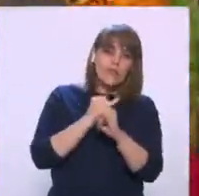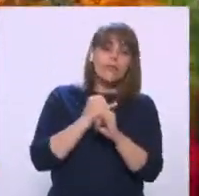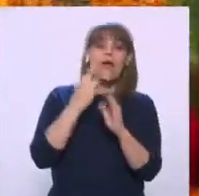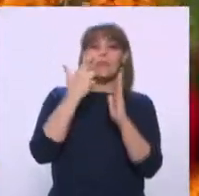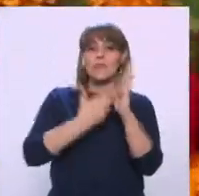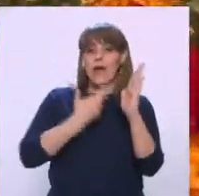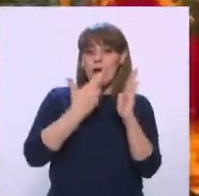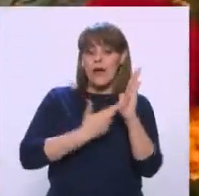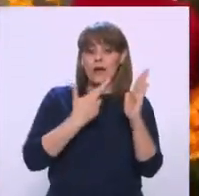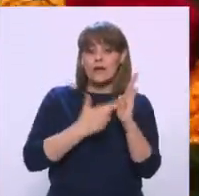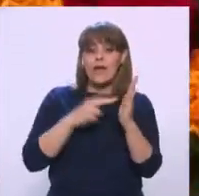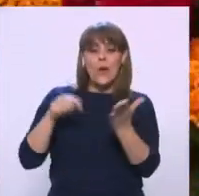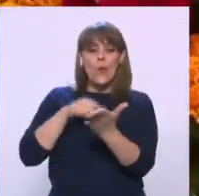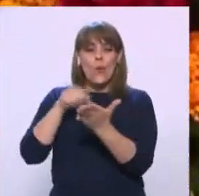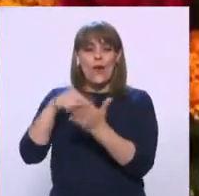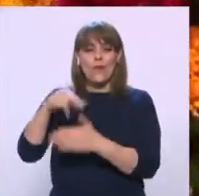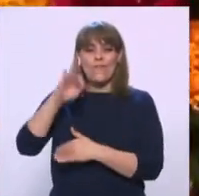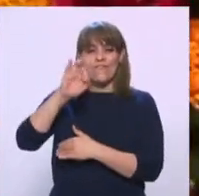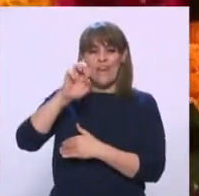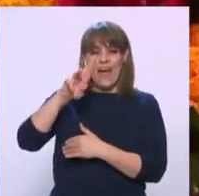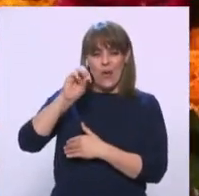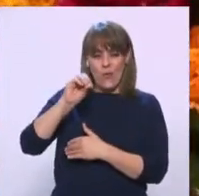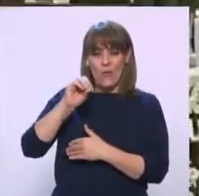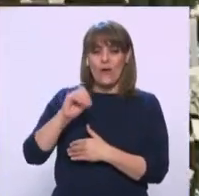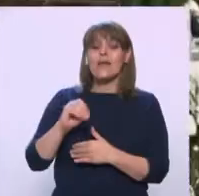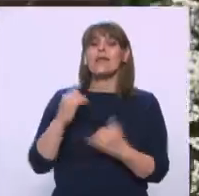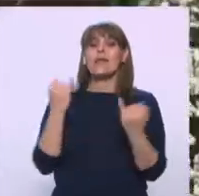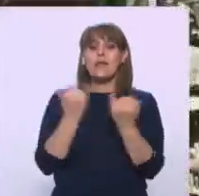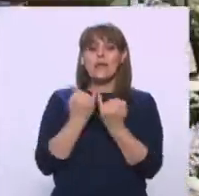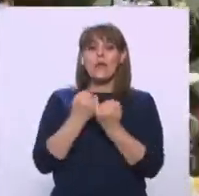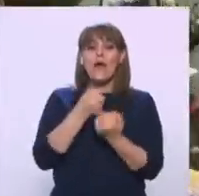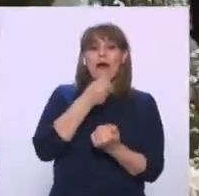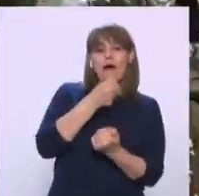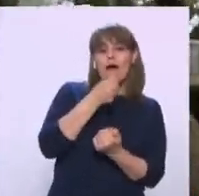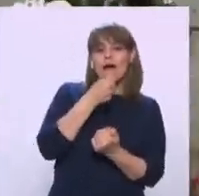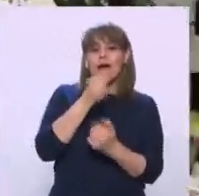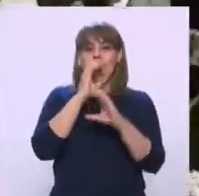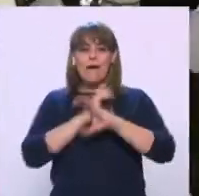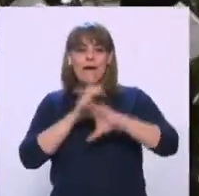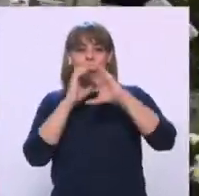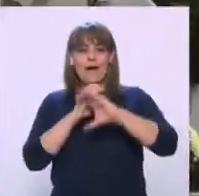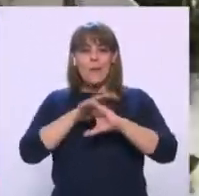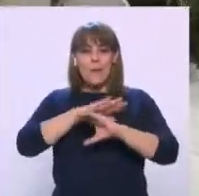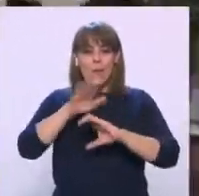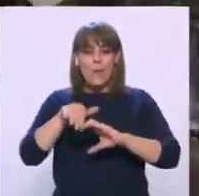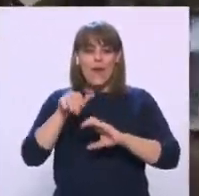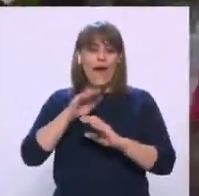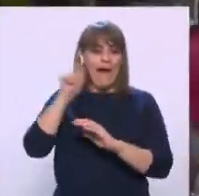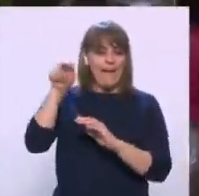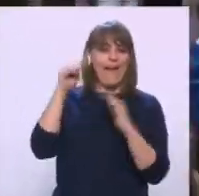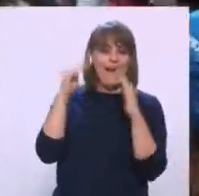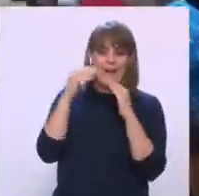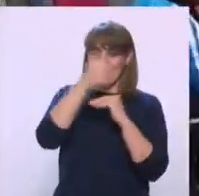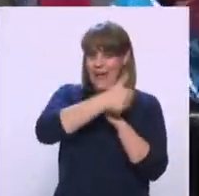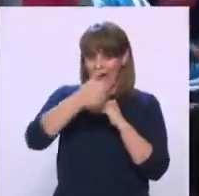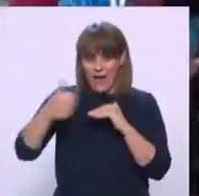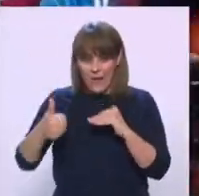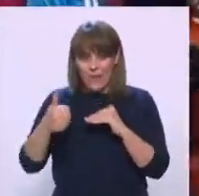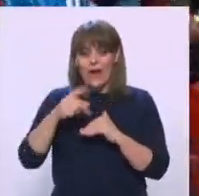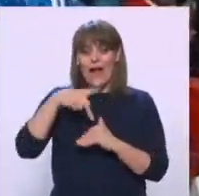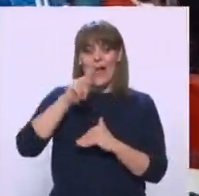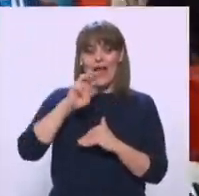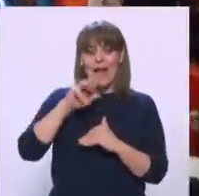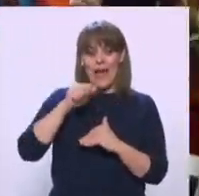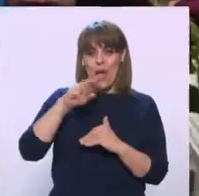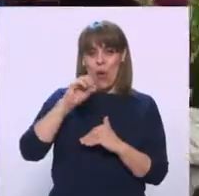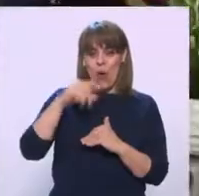faros va a haber talleres y además el careoque desde tu casa para que le cantemos a nuestros muertos. Y le informo que al participar en la conferencia,